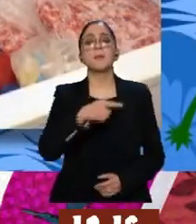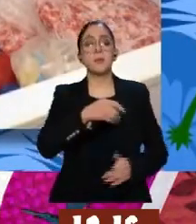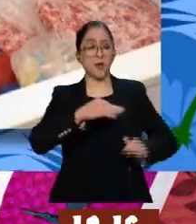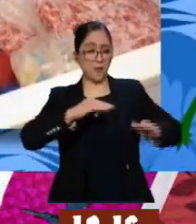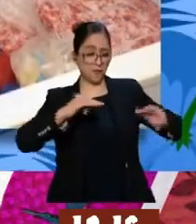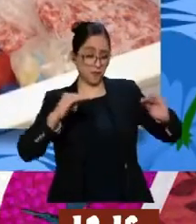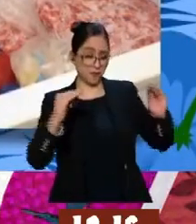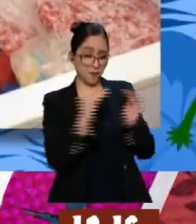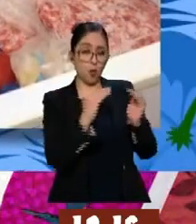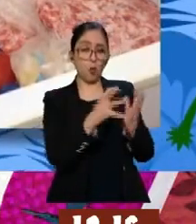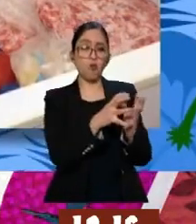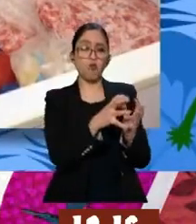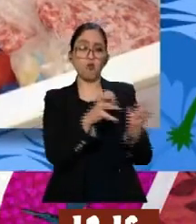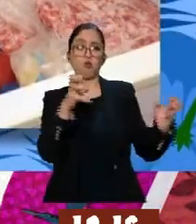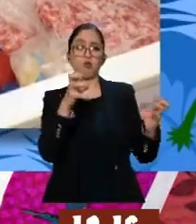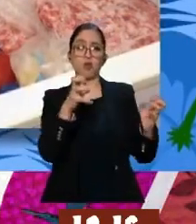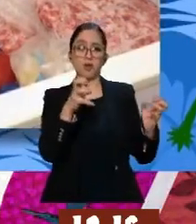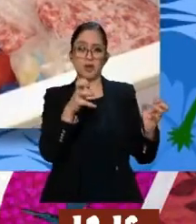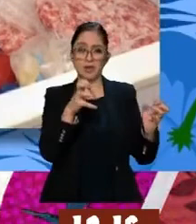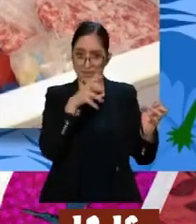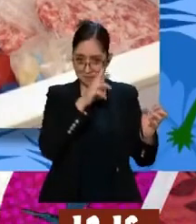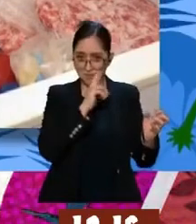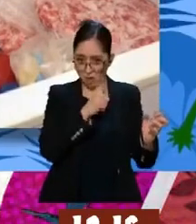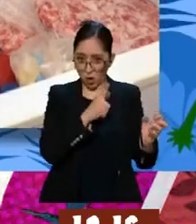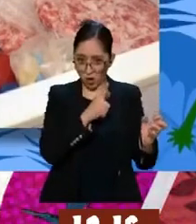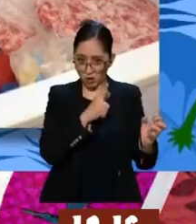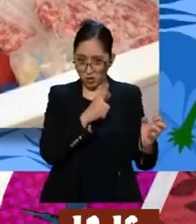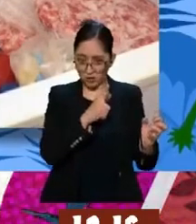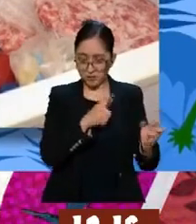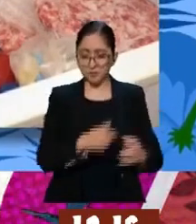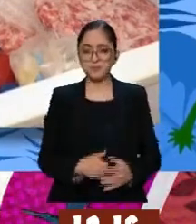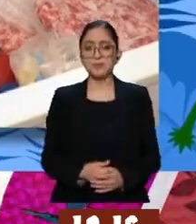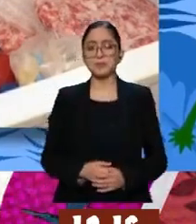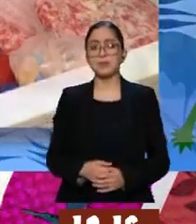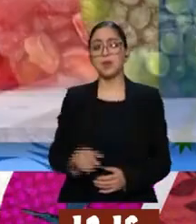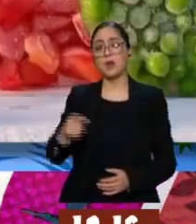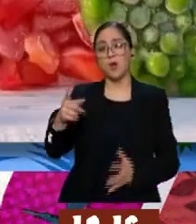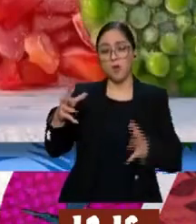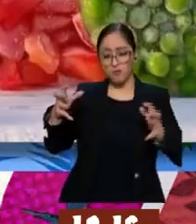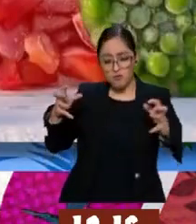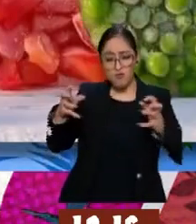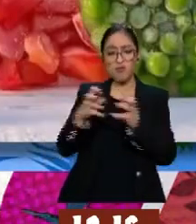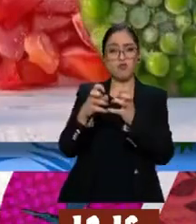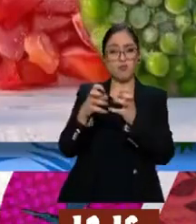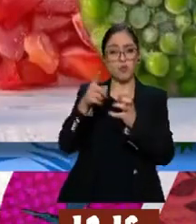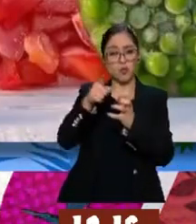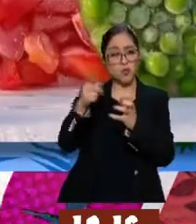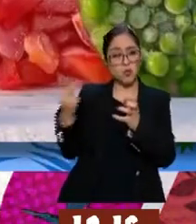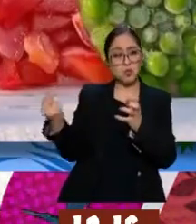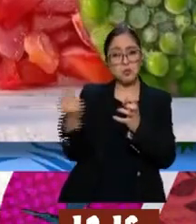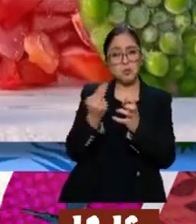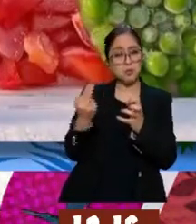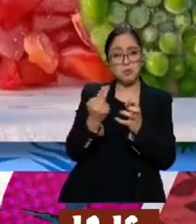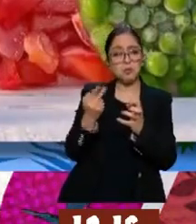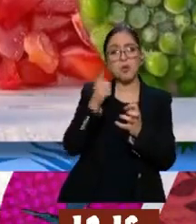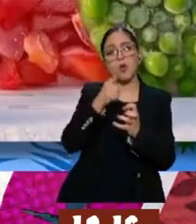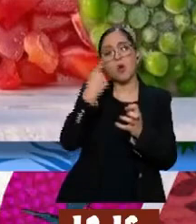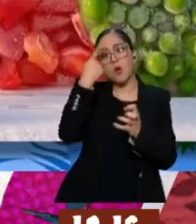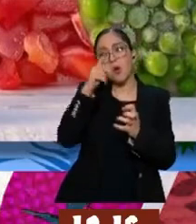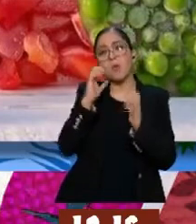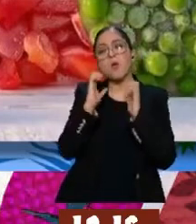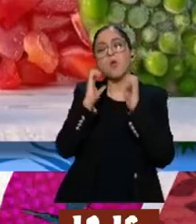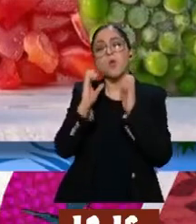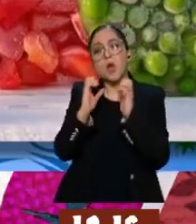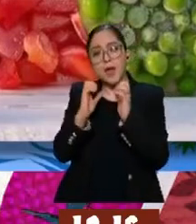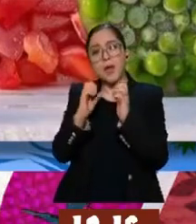mejor? Cuando está, cuando está el vacío, en realidad el congelado no es tan necesario, ¿eh? Se pone como una medida de precaución, pero